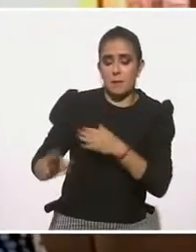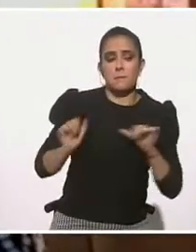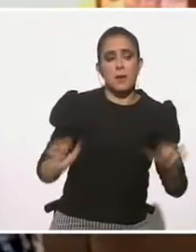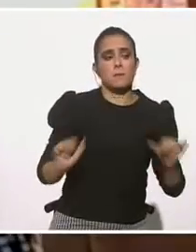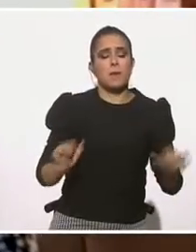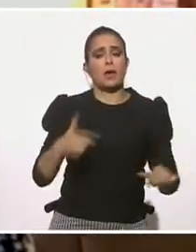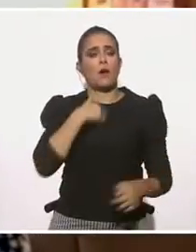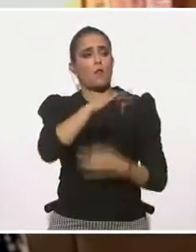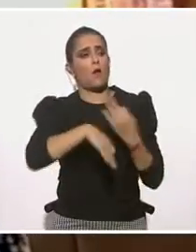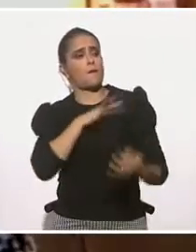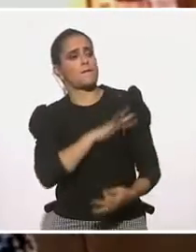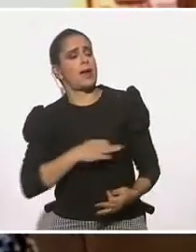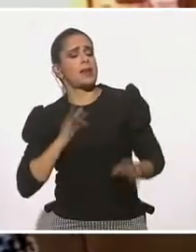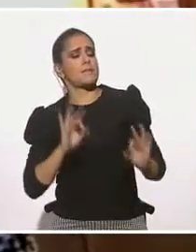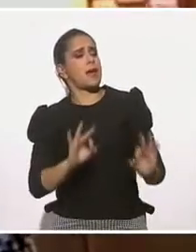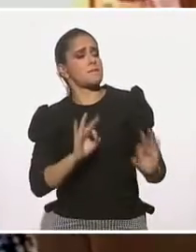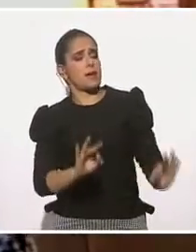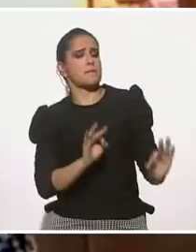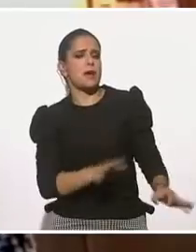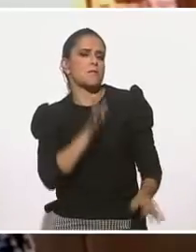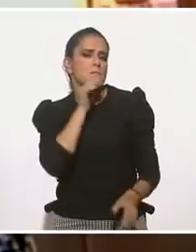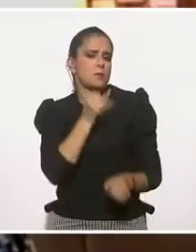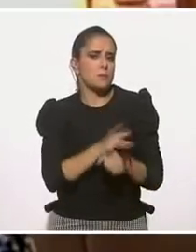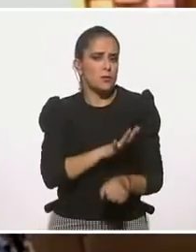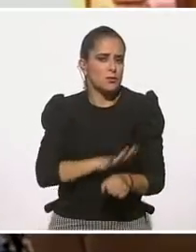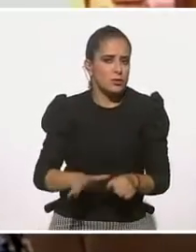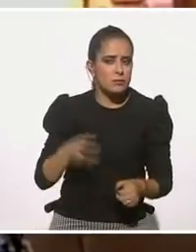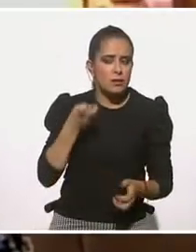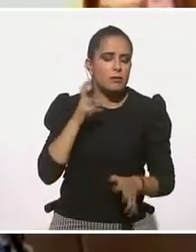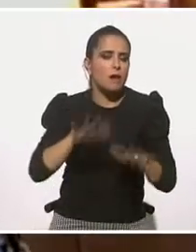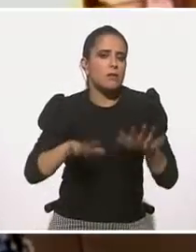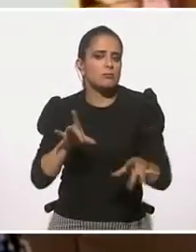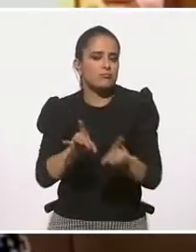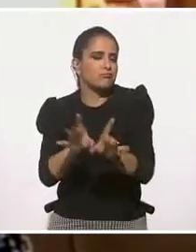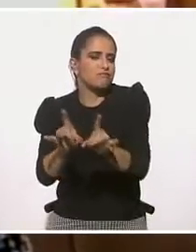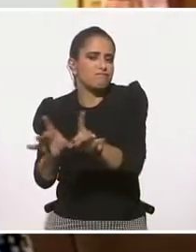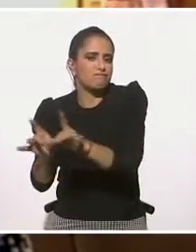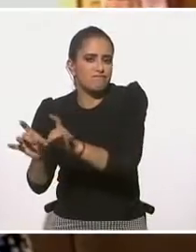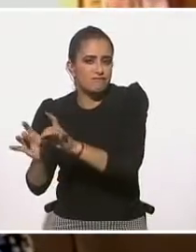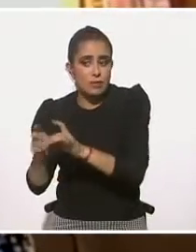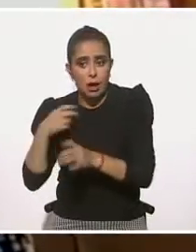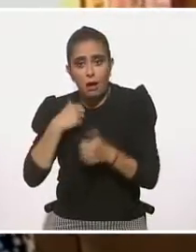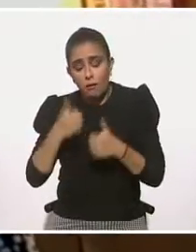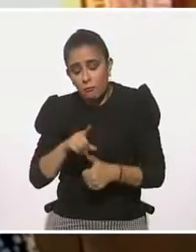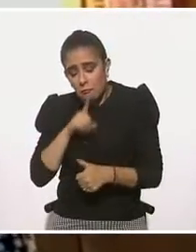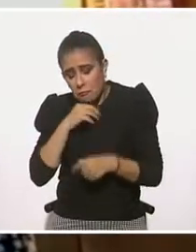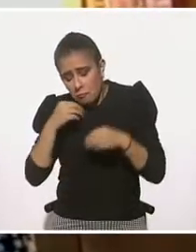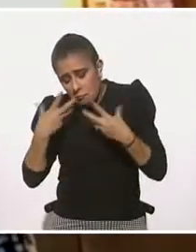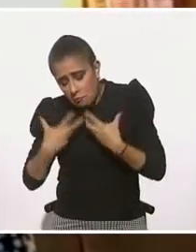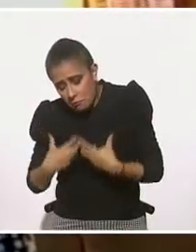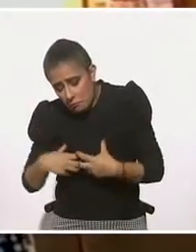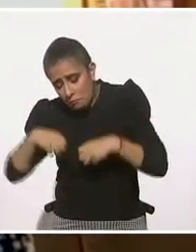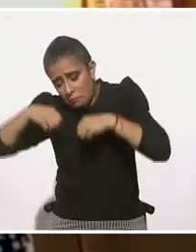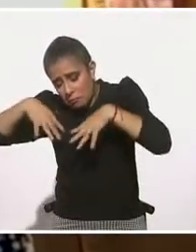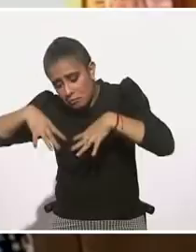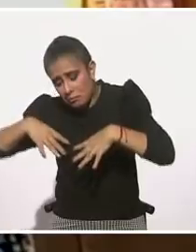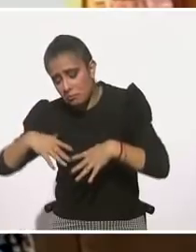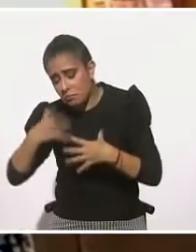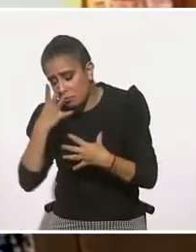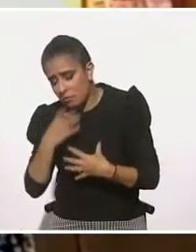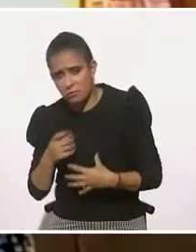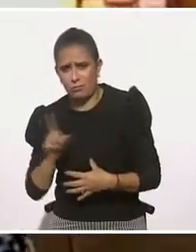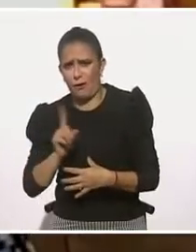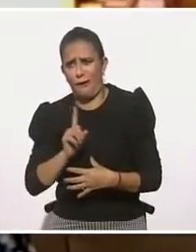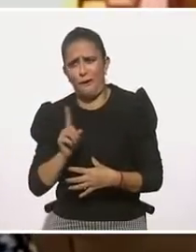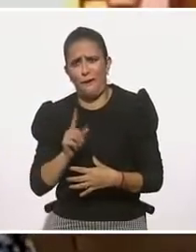bajo mi control. Y finalmente no, no te puedes quedar ahí, ¿no? Y esa parte